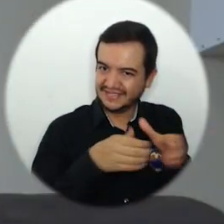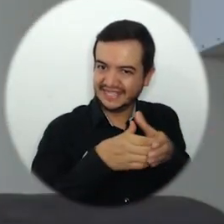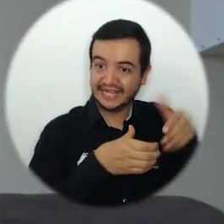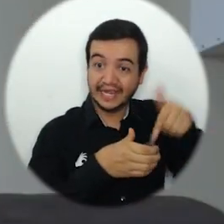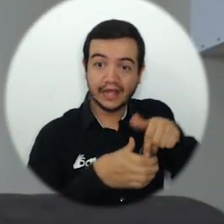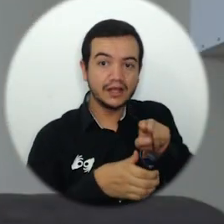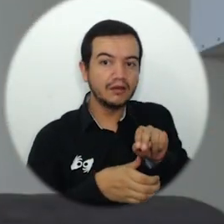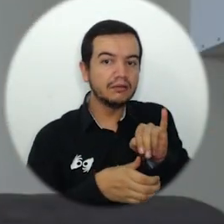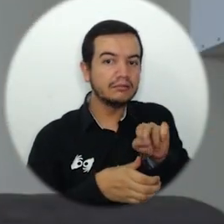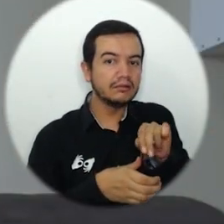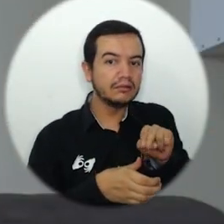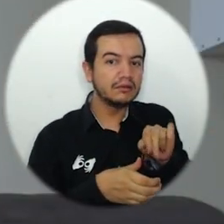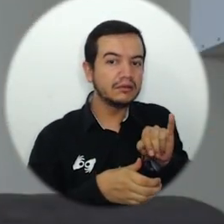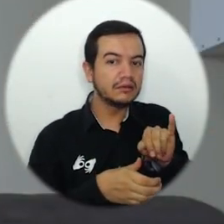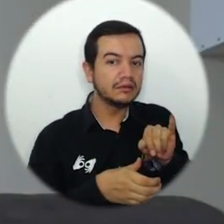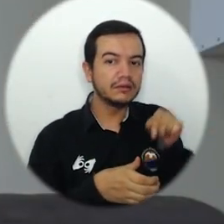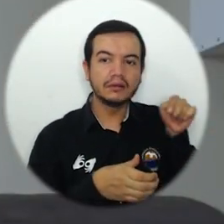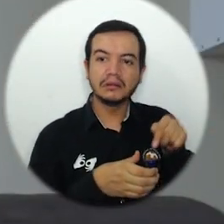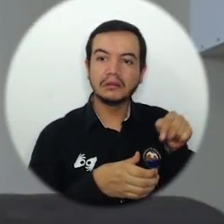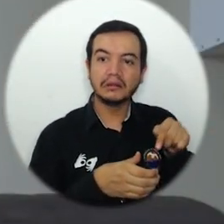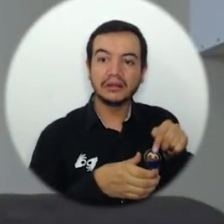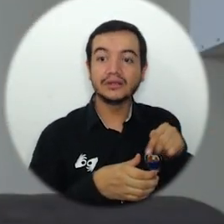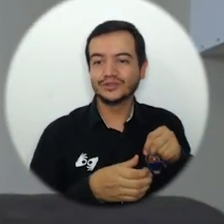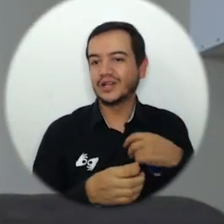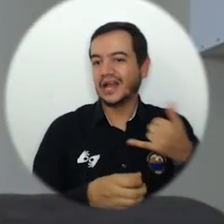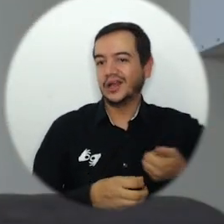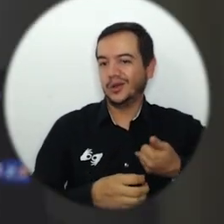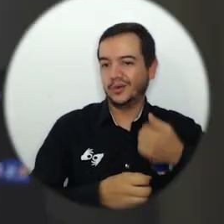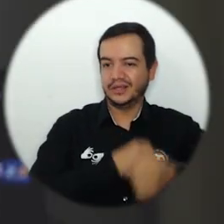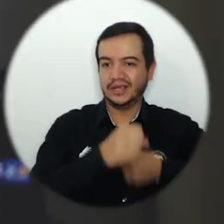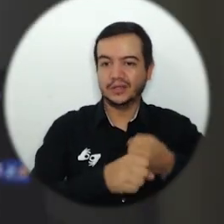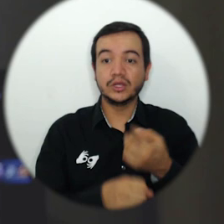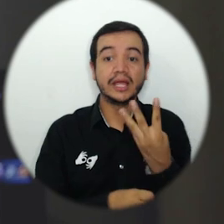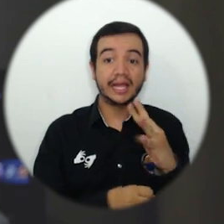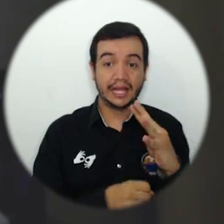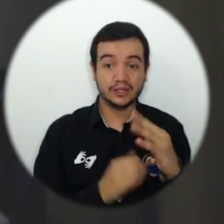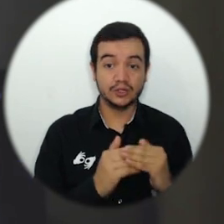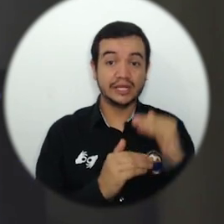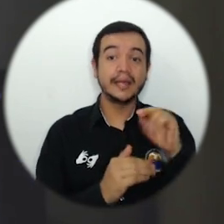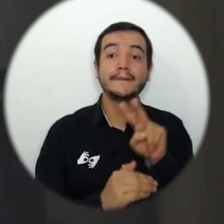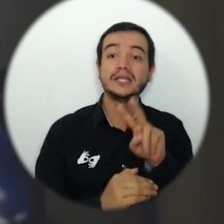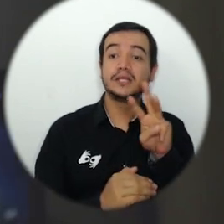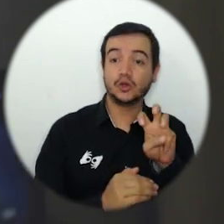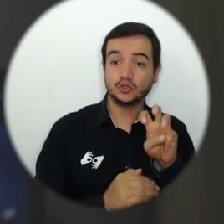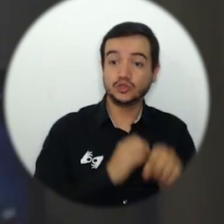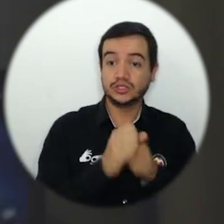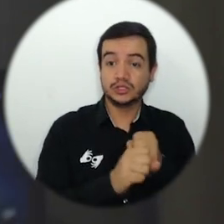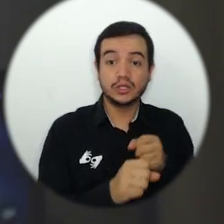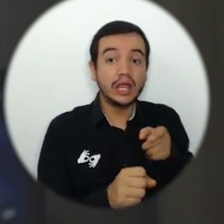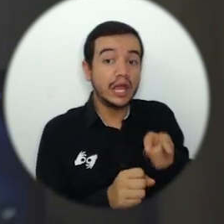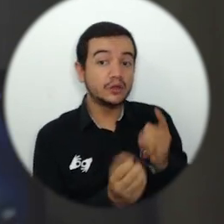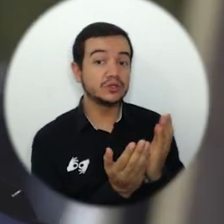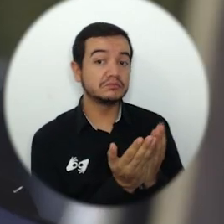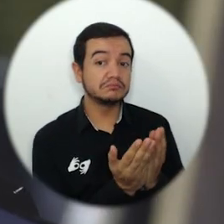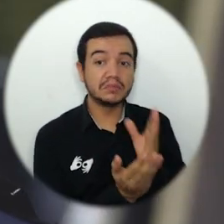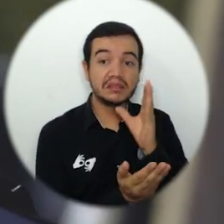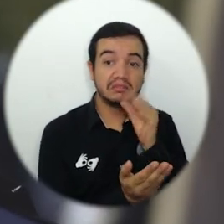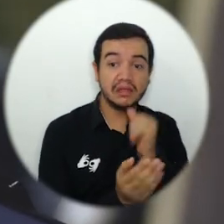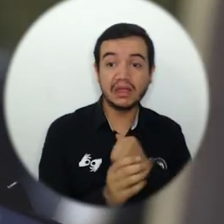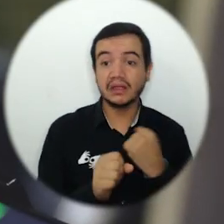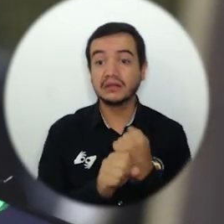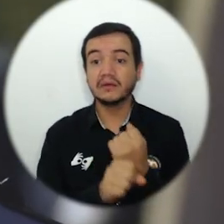¿Sabías que los ninis son aquellos jóvenes entre 14 y 28 años que ni estudian ni trabajan? Para conocer las causas y